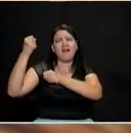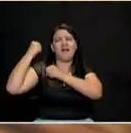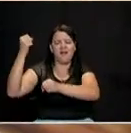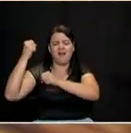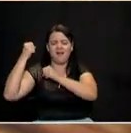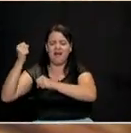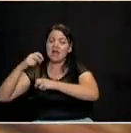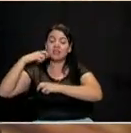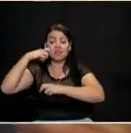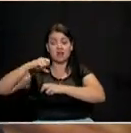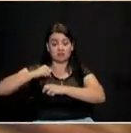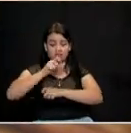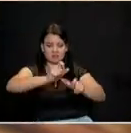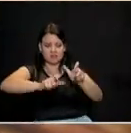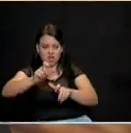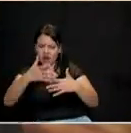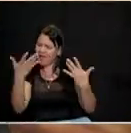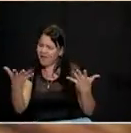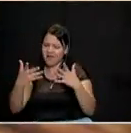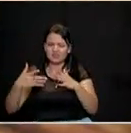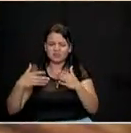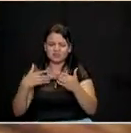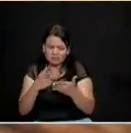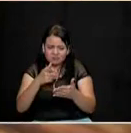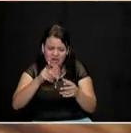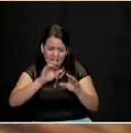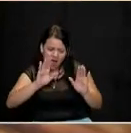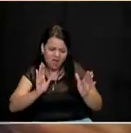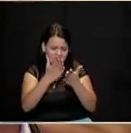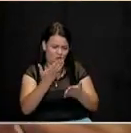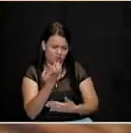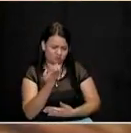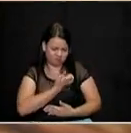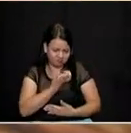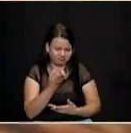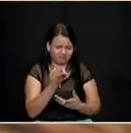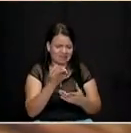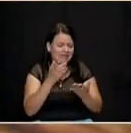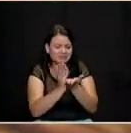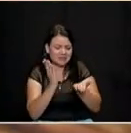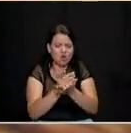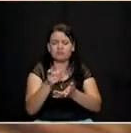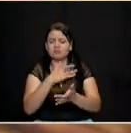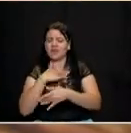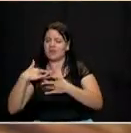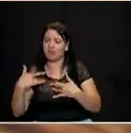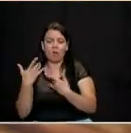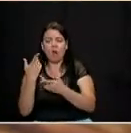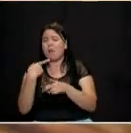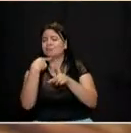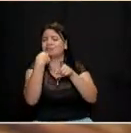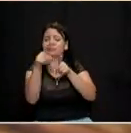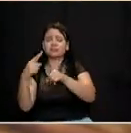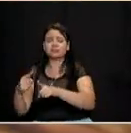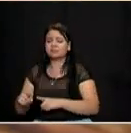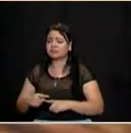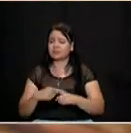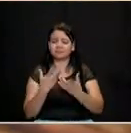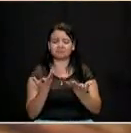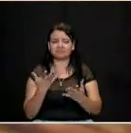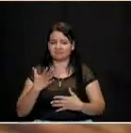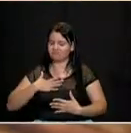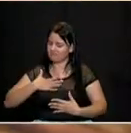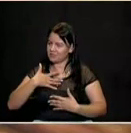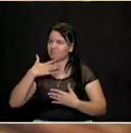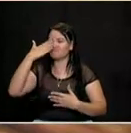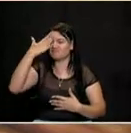la gente, movilizándonos por el derecho a la educación, a la salud, al territorio, entre tantísimos otros. Y estoy convencido que mi apuesta